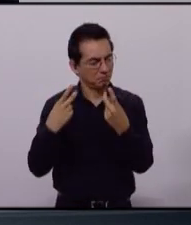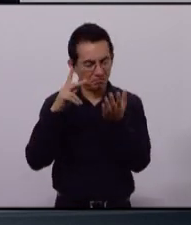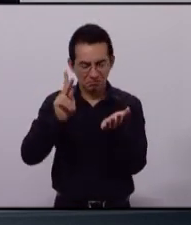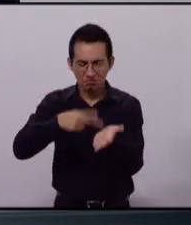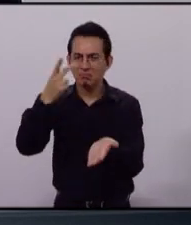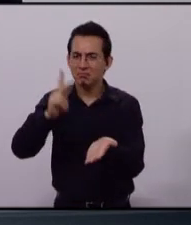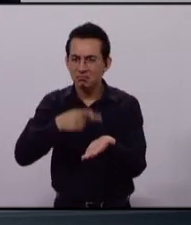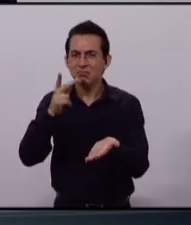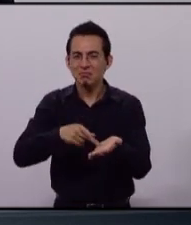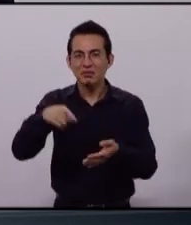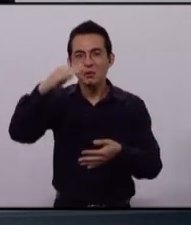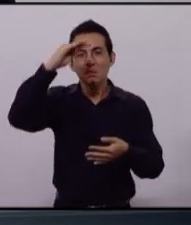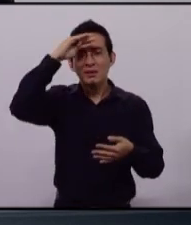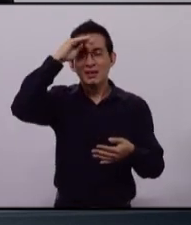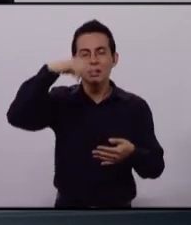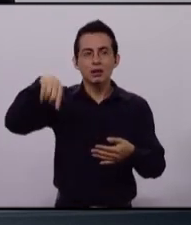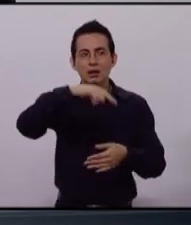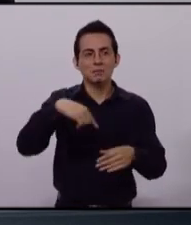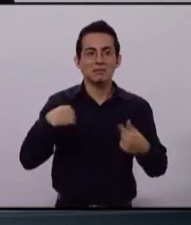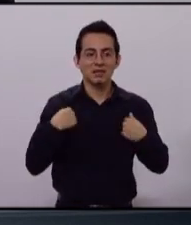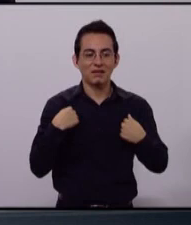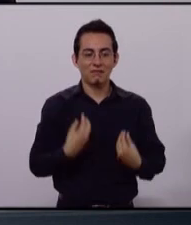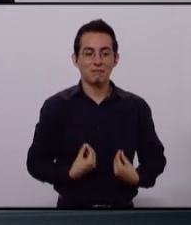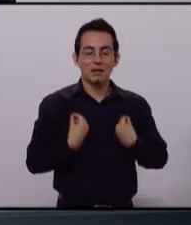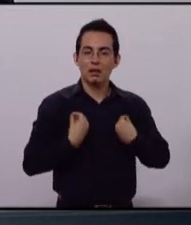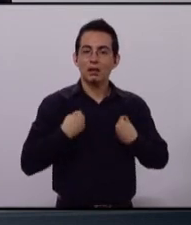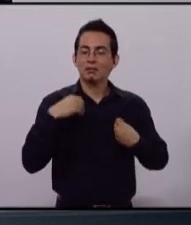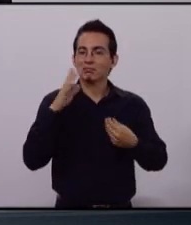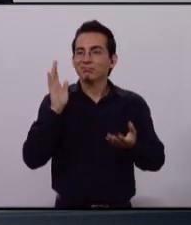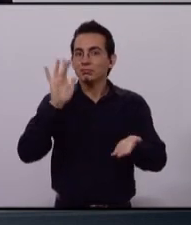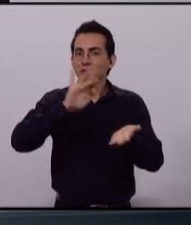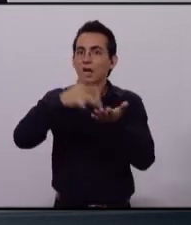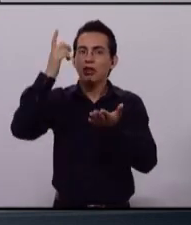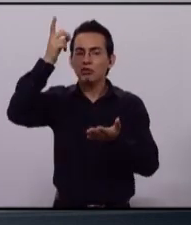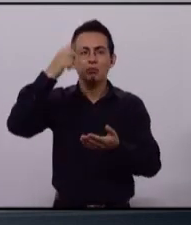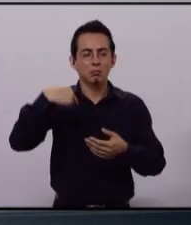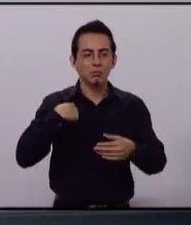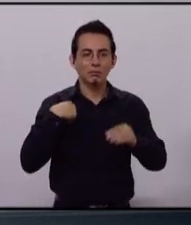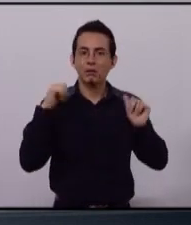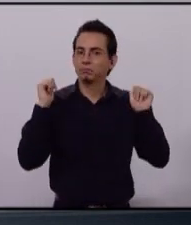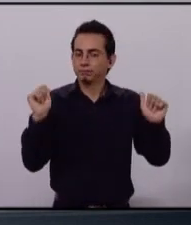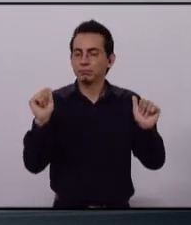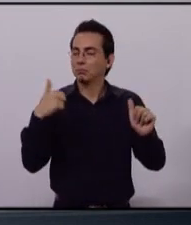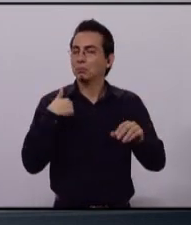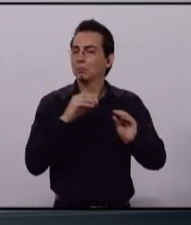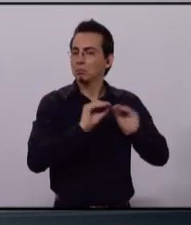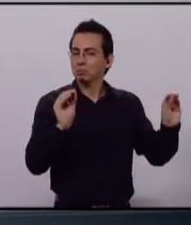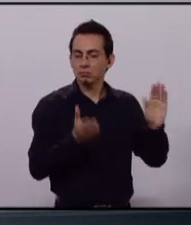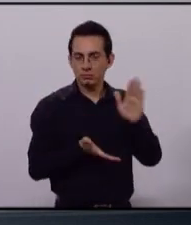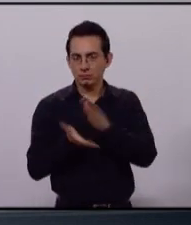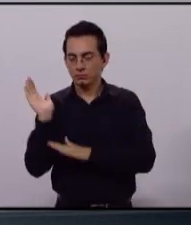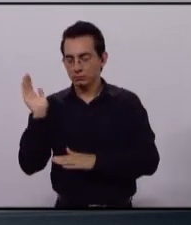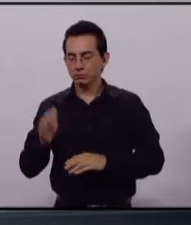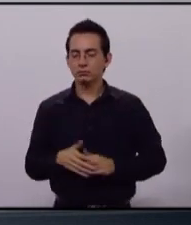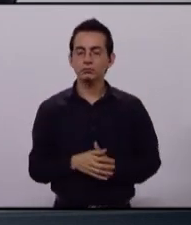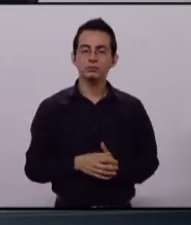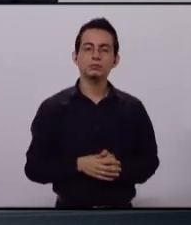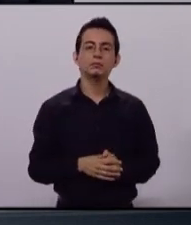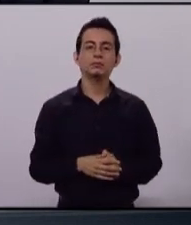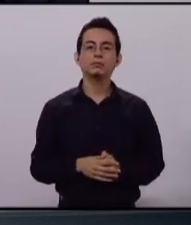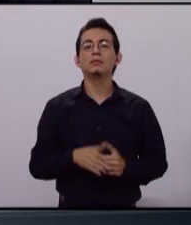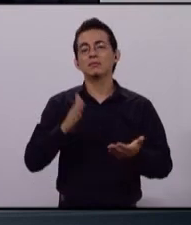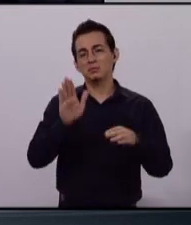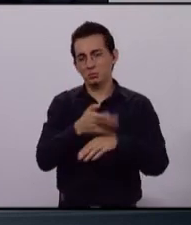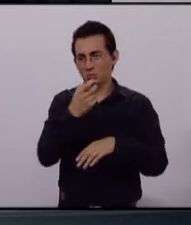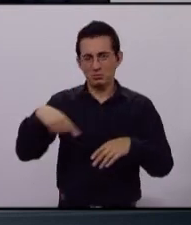Afortunadamente, no estaba ninguno de mi familia, ni mis hijos, nadie estaba ahí. Quedan las cuestiones materiales. Lo que